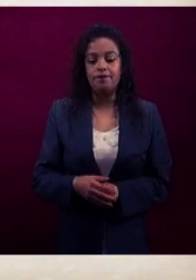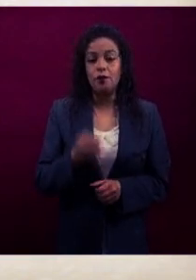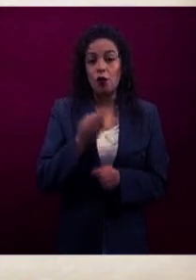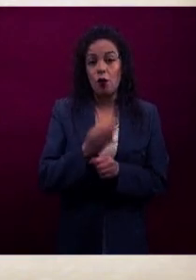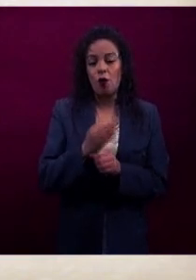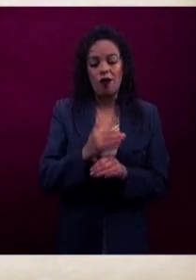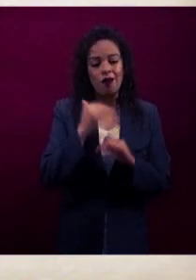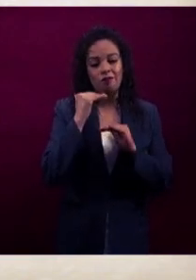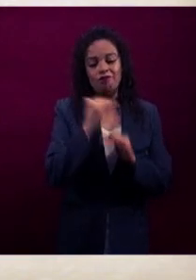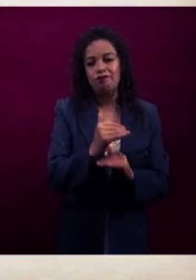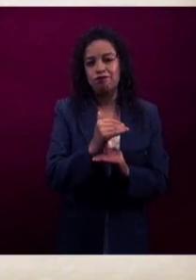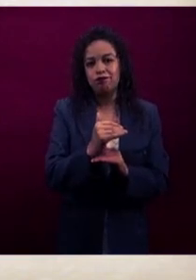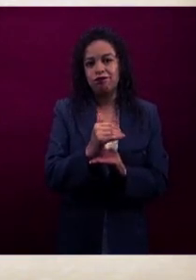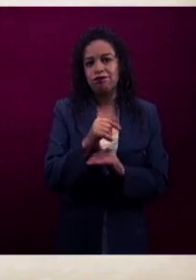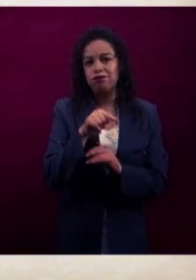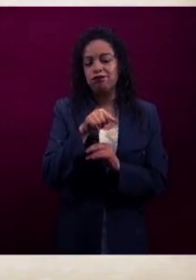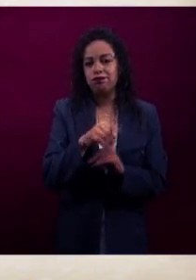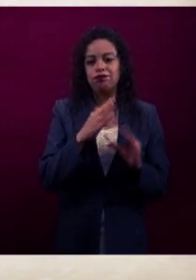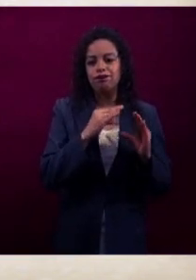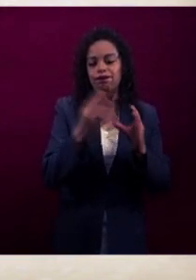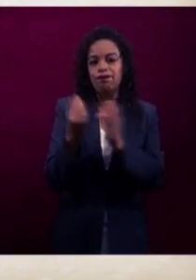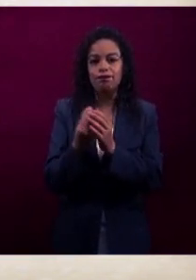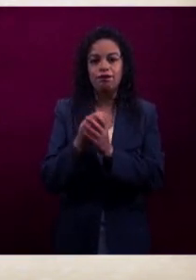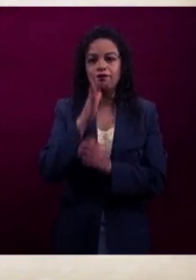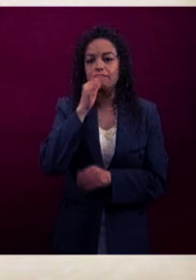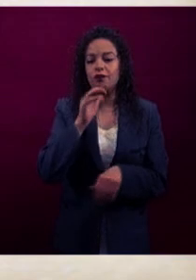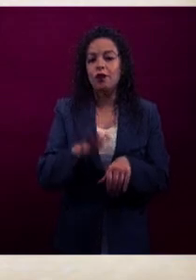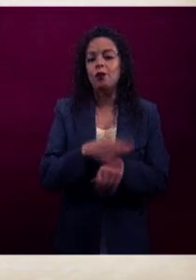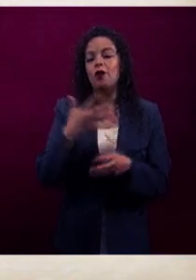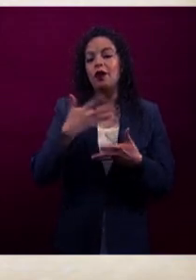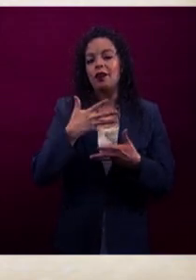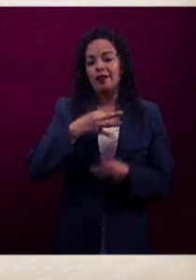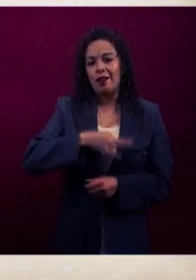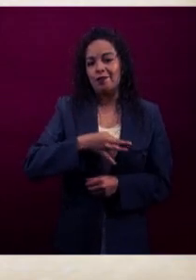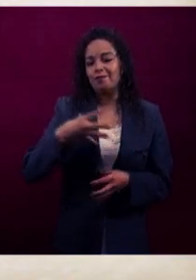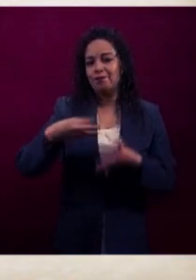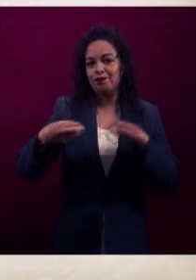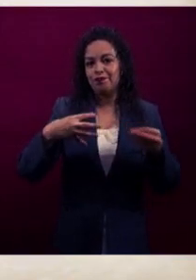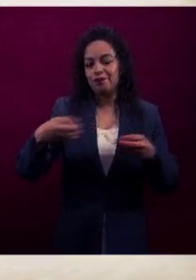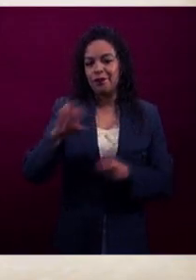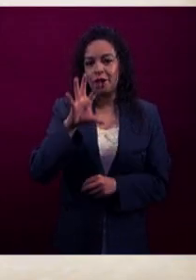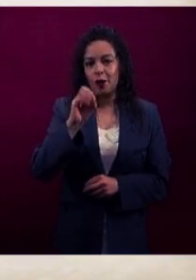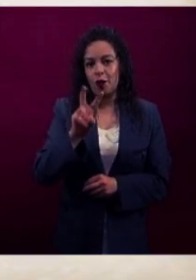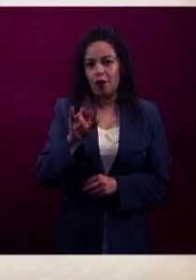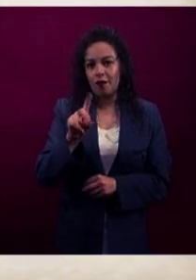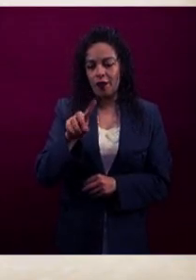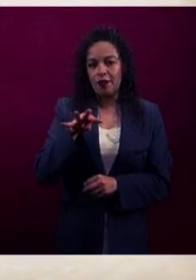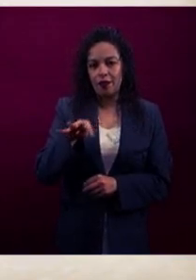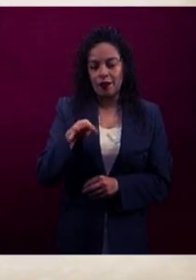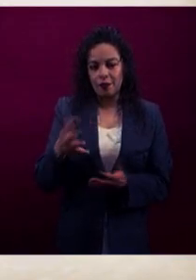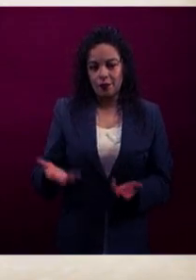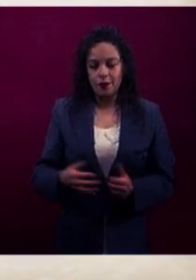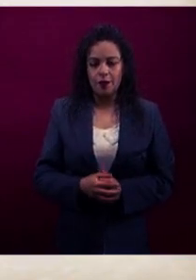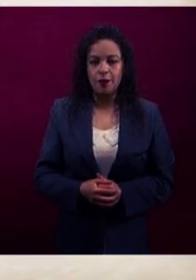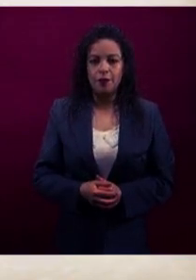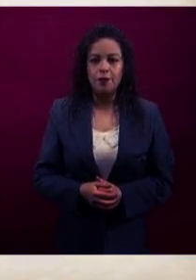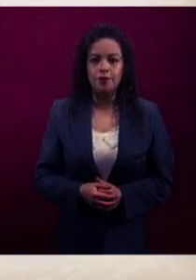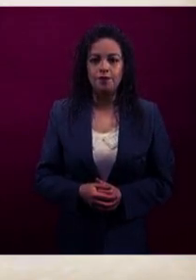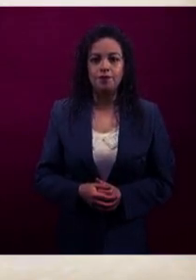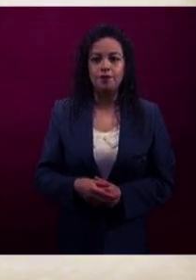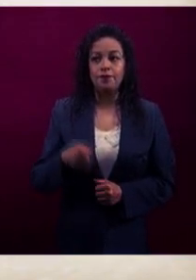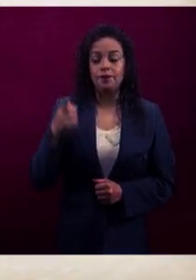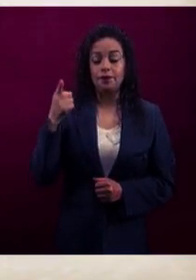la contingencia COVID-19. Cursos especializados para el personal, precisamente de las unidades